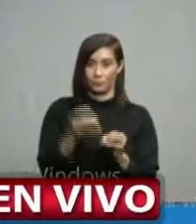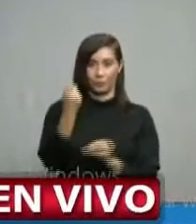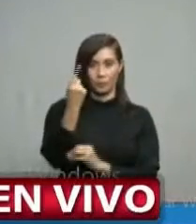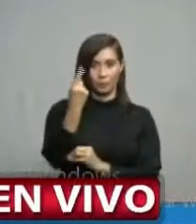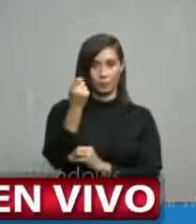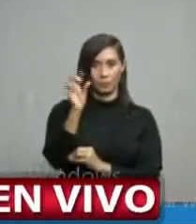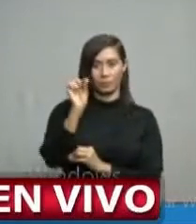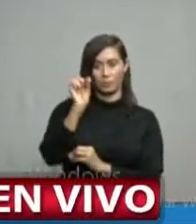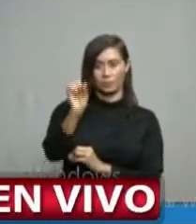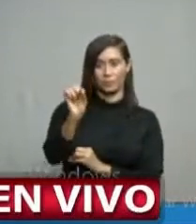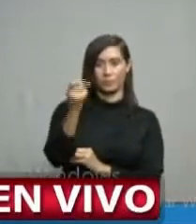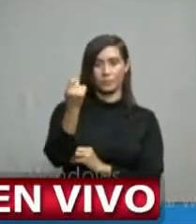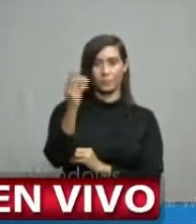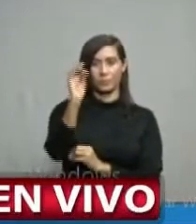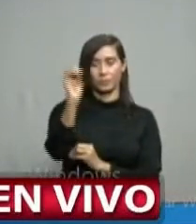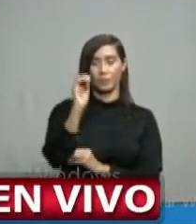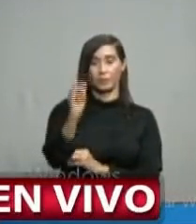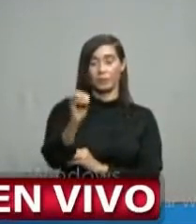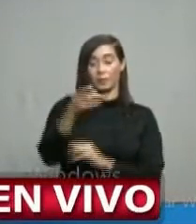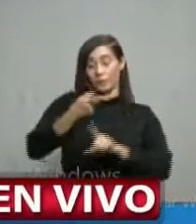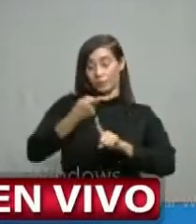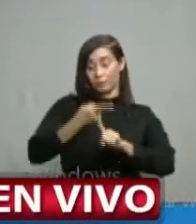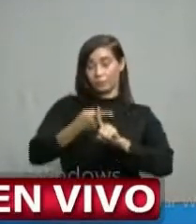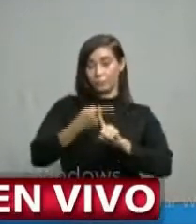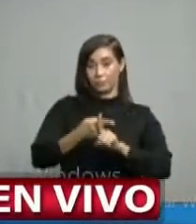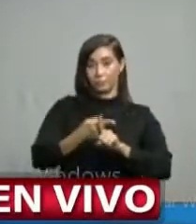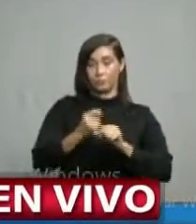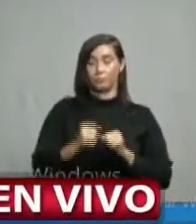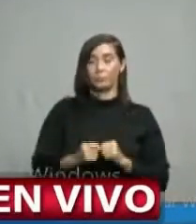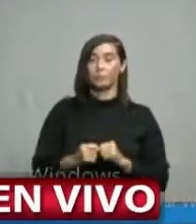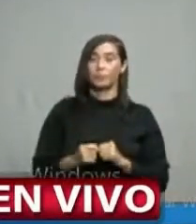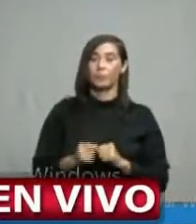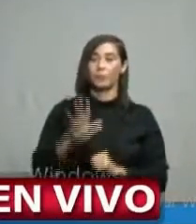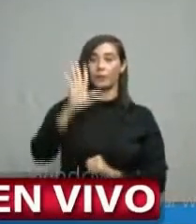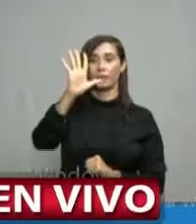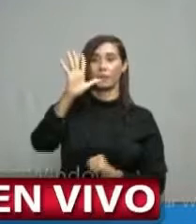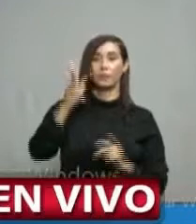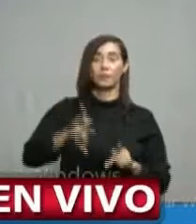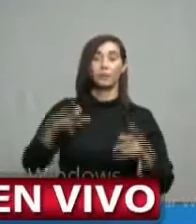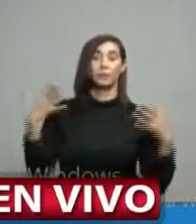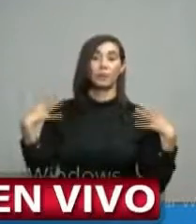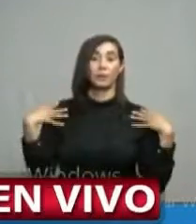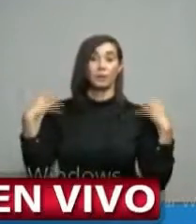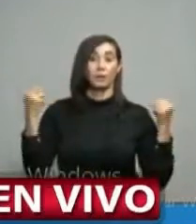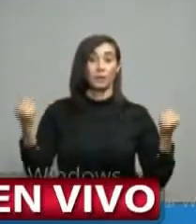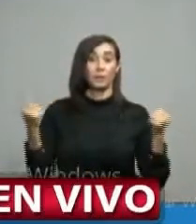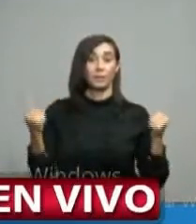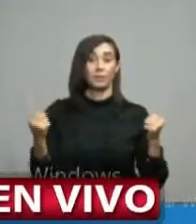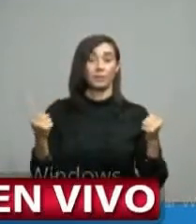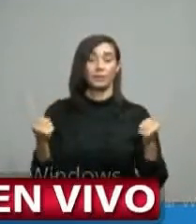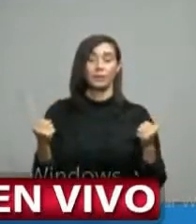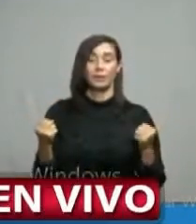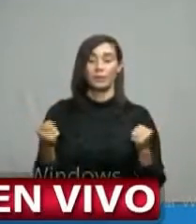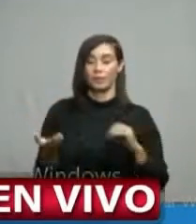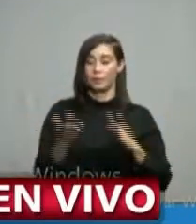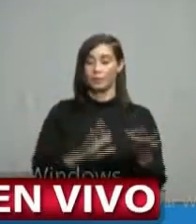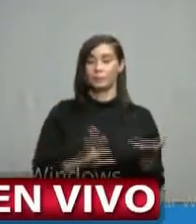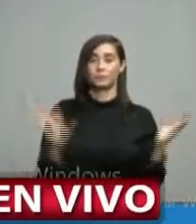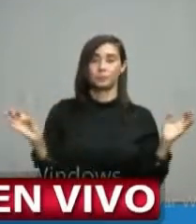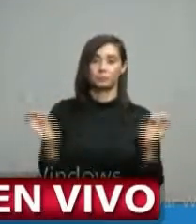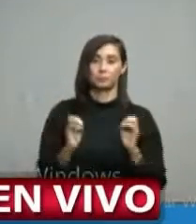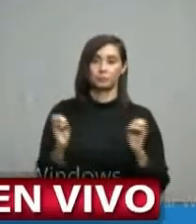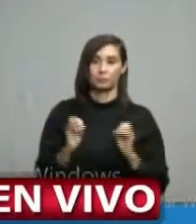11.11% la tasa de positividad, 5 recuperados de los 9, 0